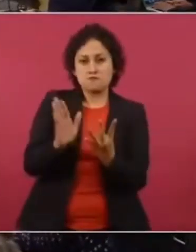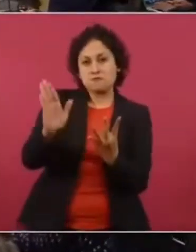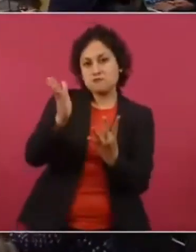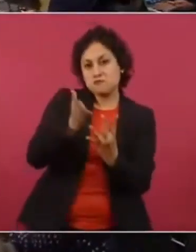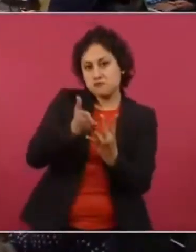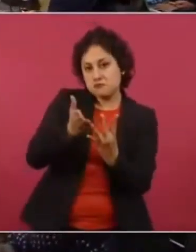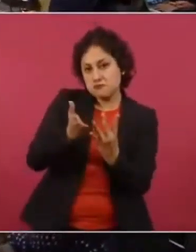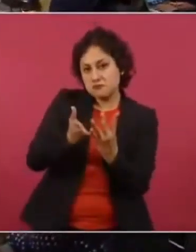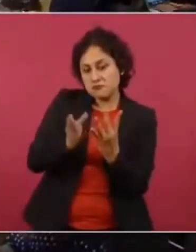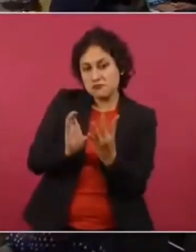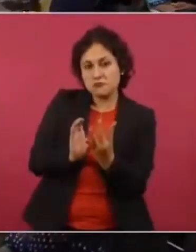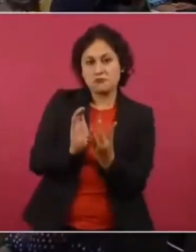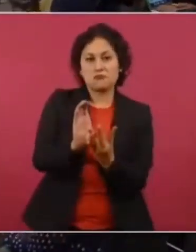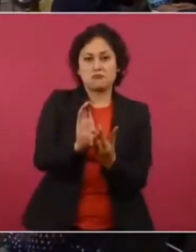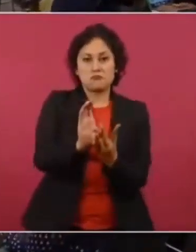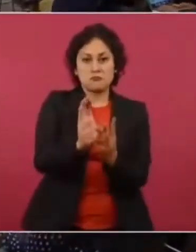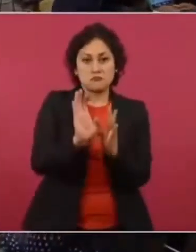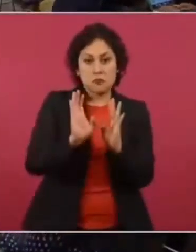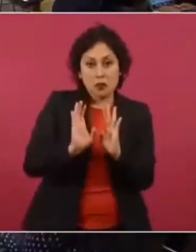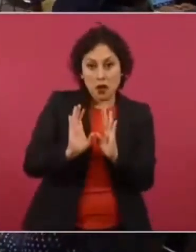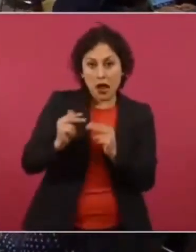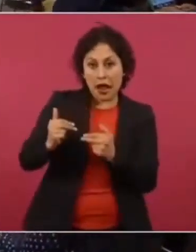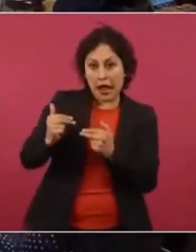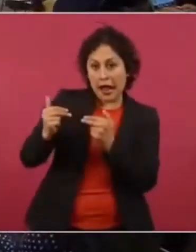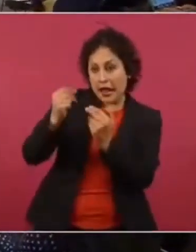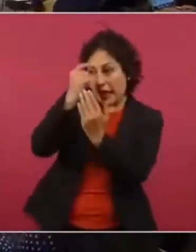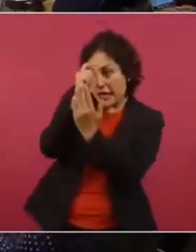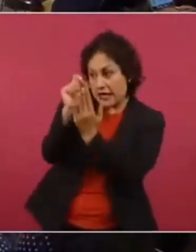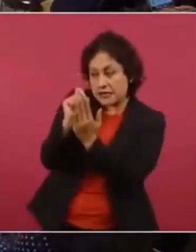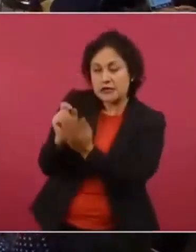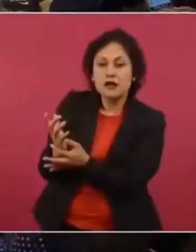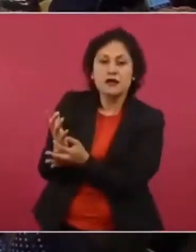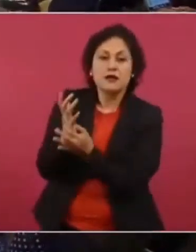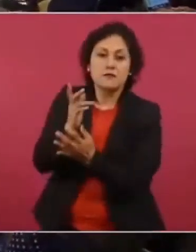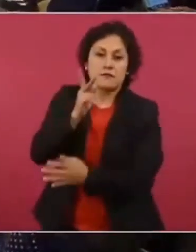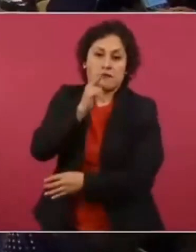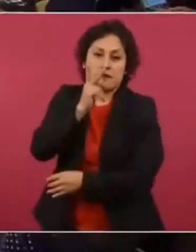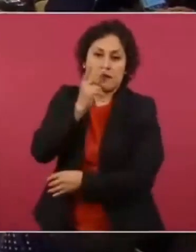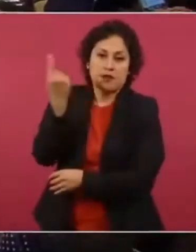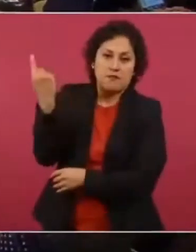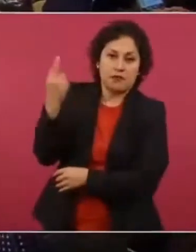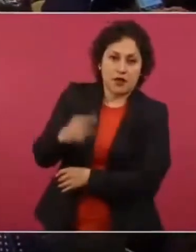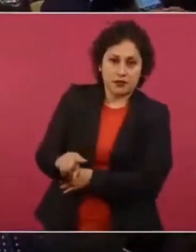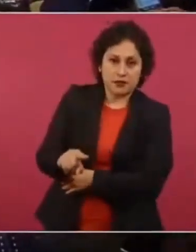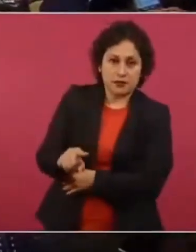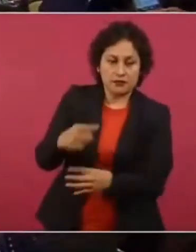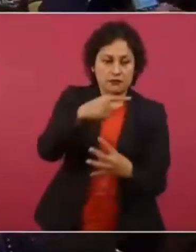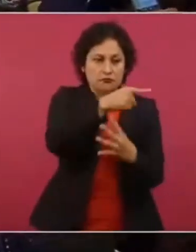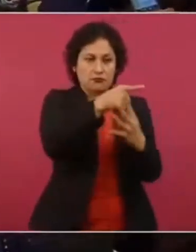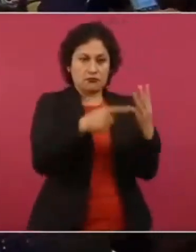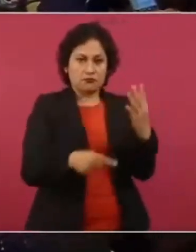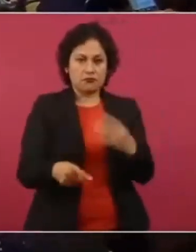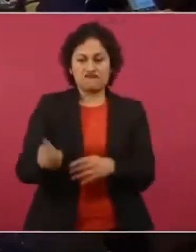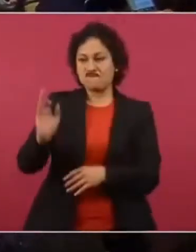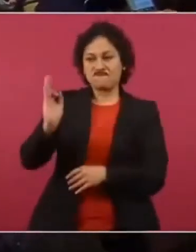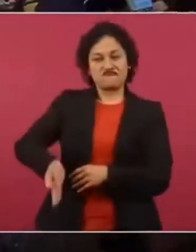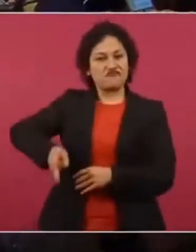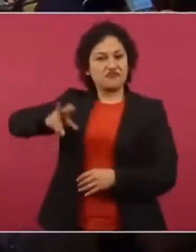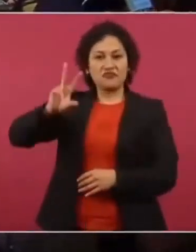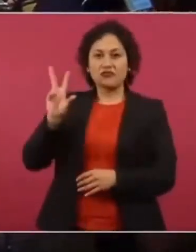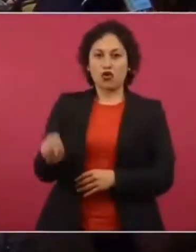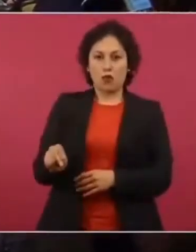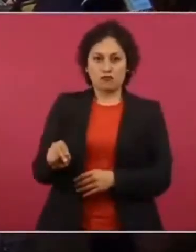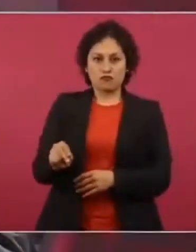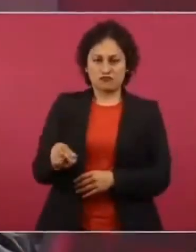supuestamente así el papá lo decidió. Entonces, dice, no, fue muy raro.